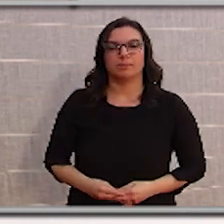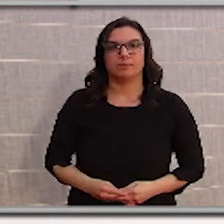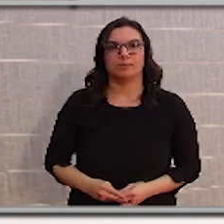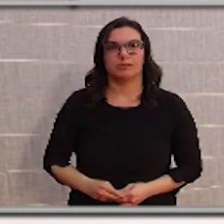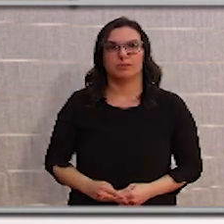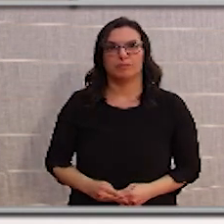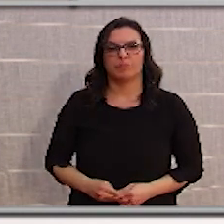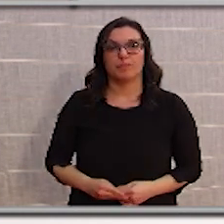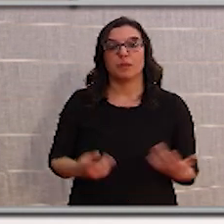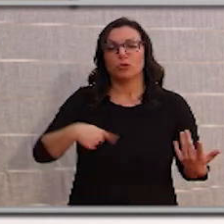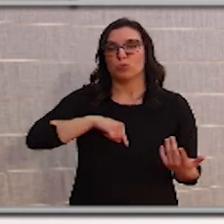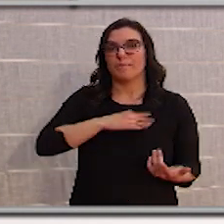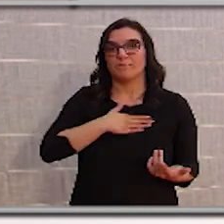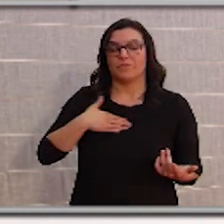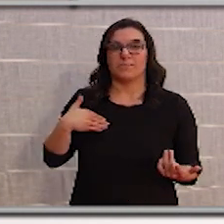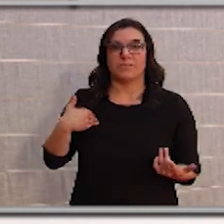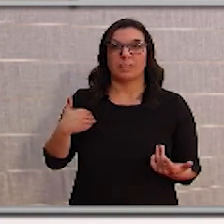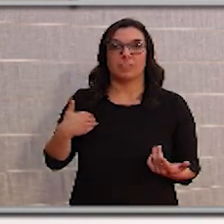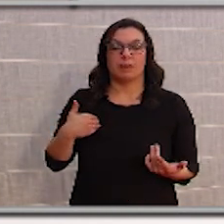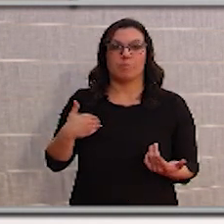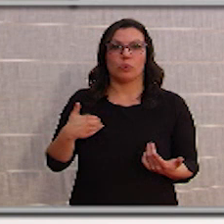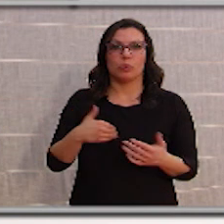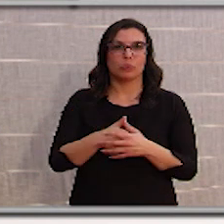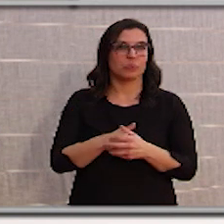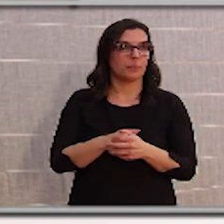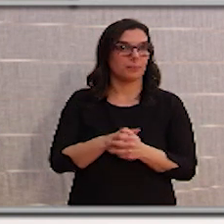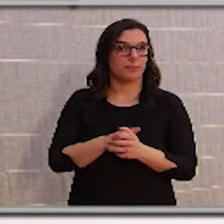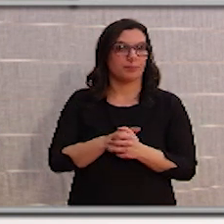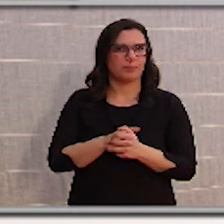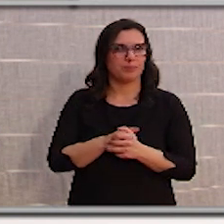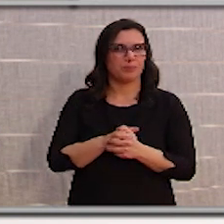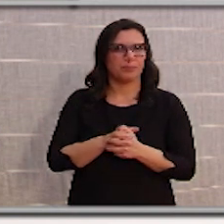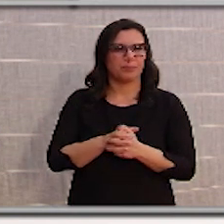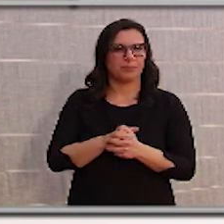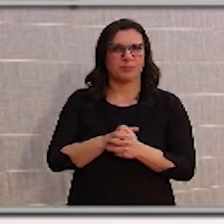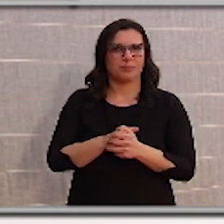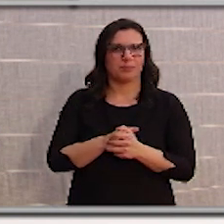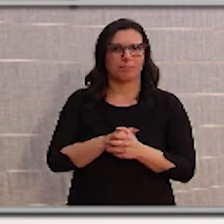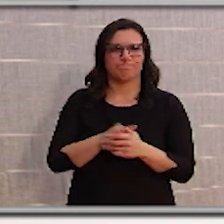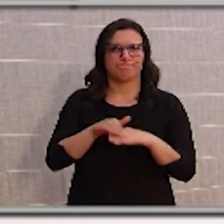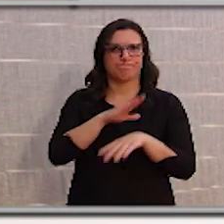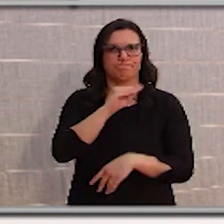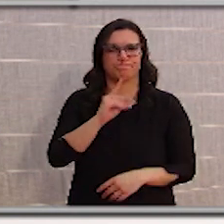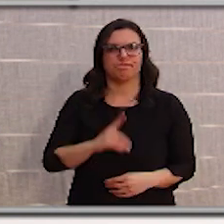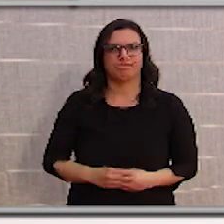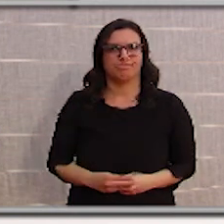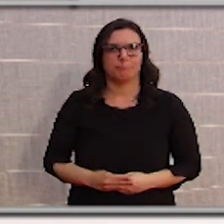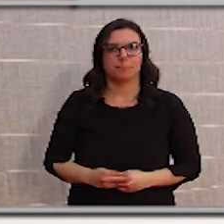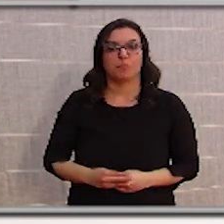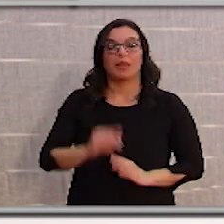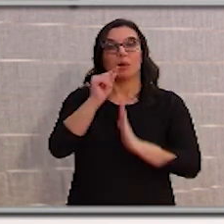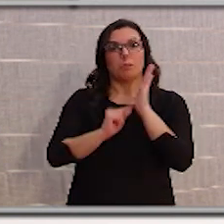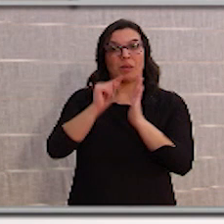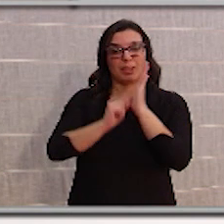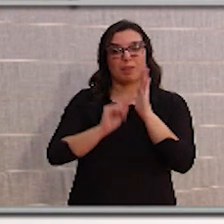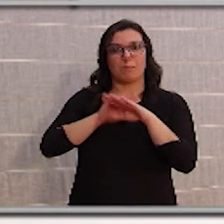Y nuestra idea es secundar esa medida si la determina el Consejo Interterritorial. Dentro de las medidas de evitar la transmisión,